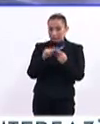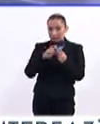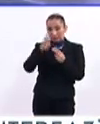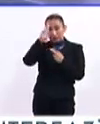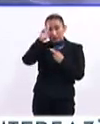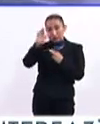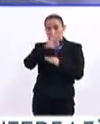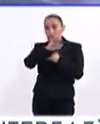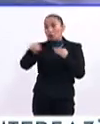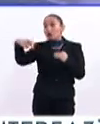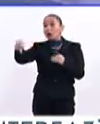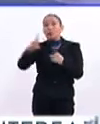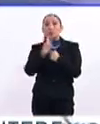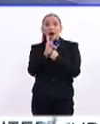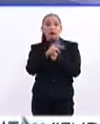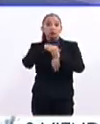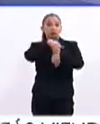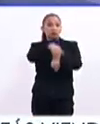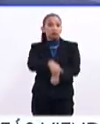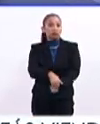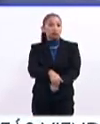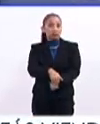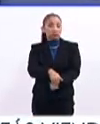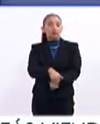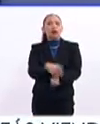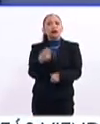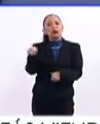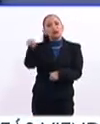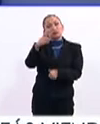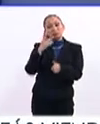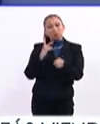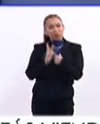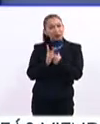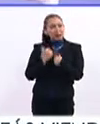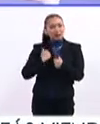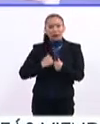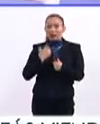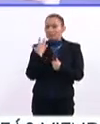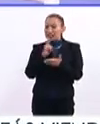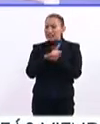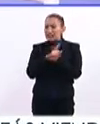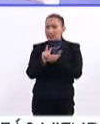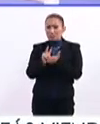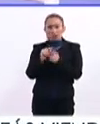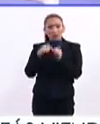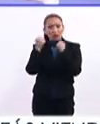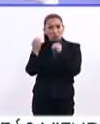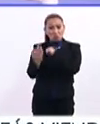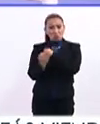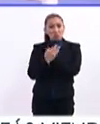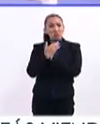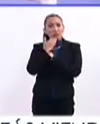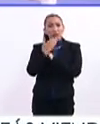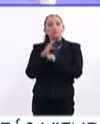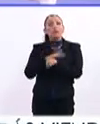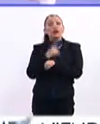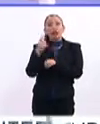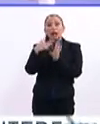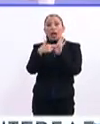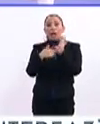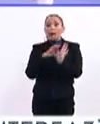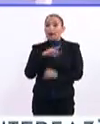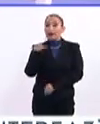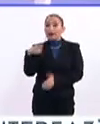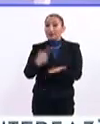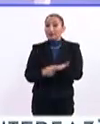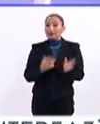ahora sí que todo lo que el país te demanda. Entonces, se me hace un país, Canadá, bastante limpio, bastante seguro, y es por lo mismo de las reglas